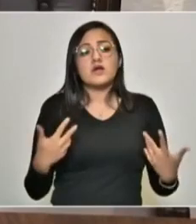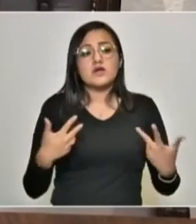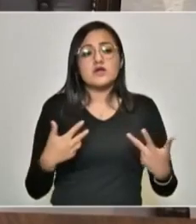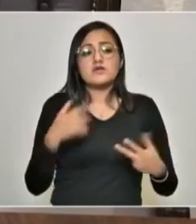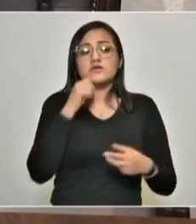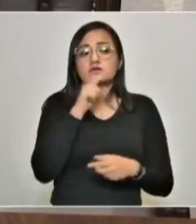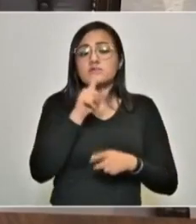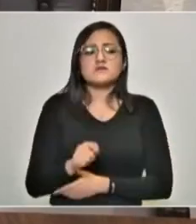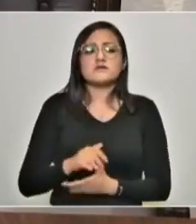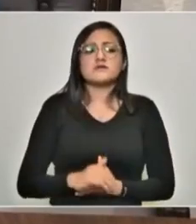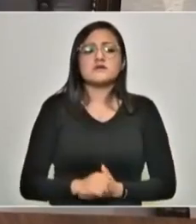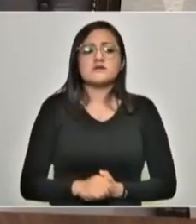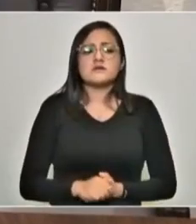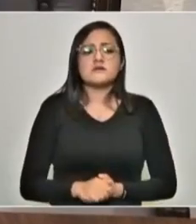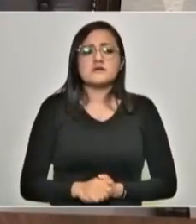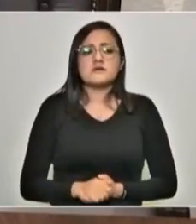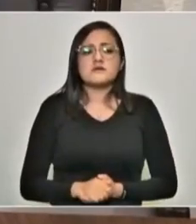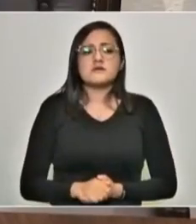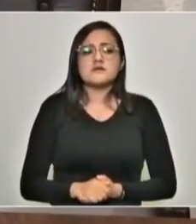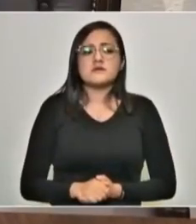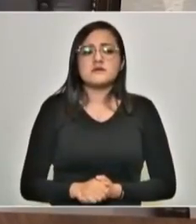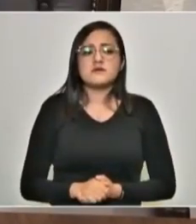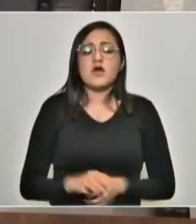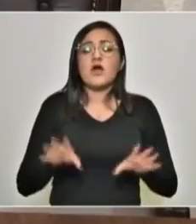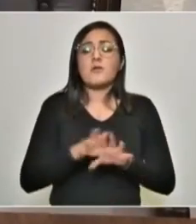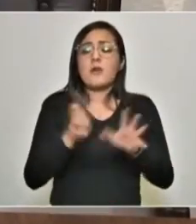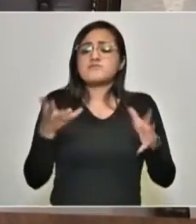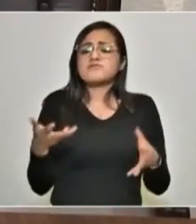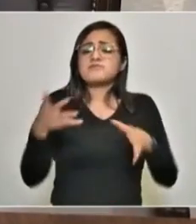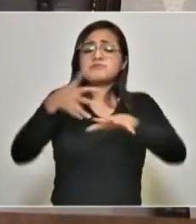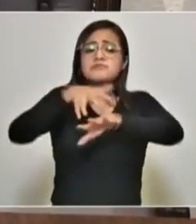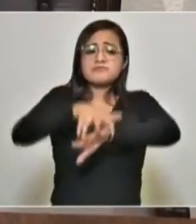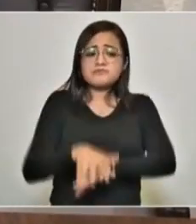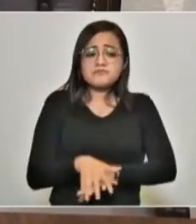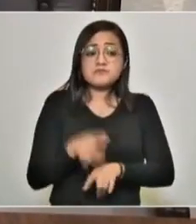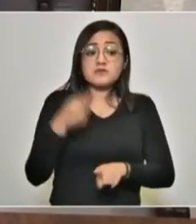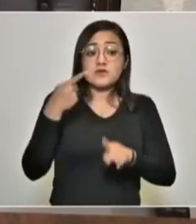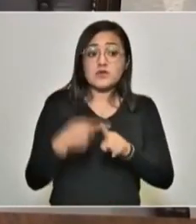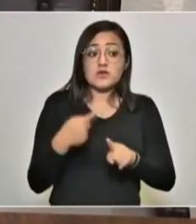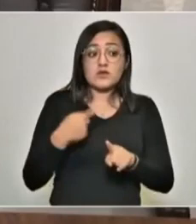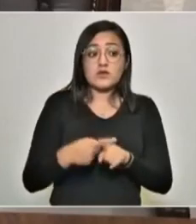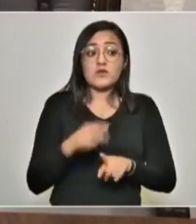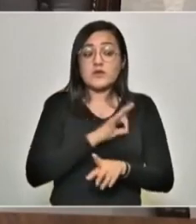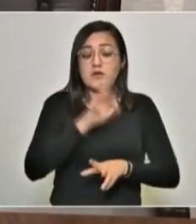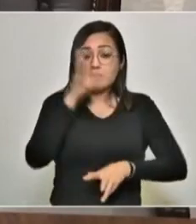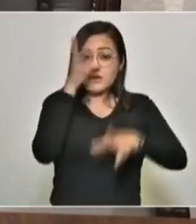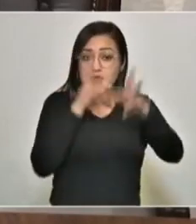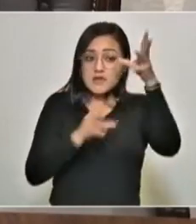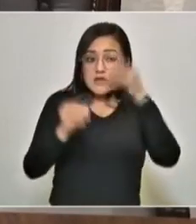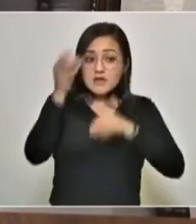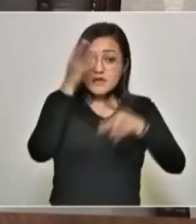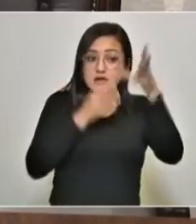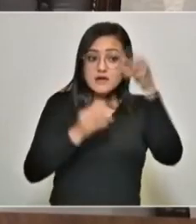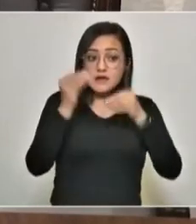es la combinación de momentos de aprendizaje